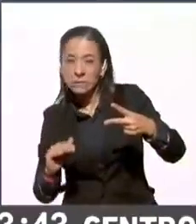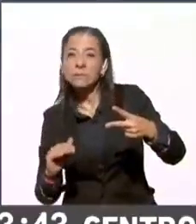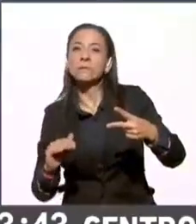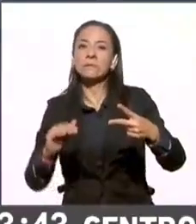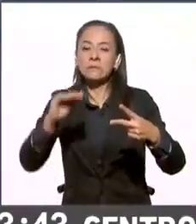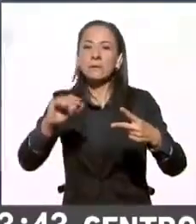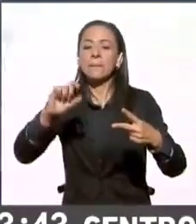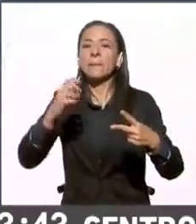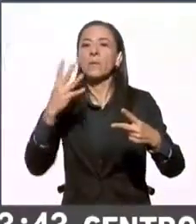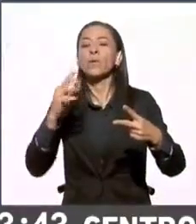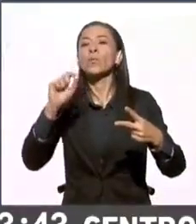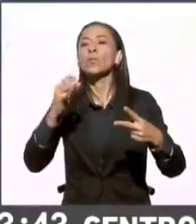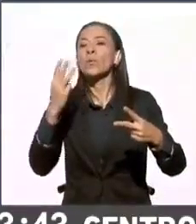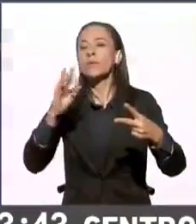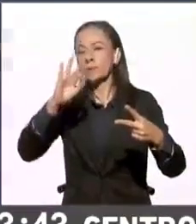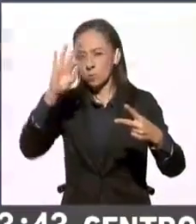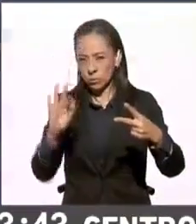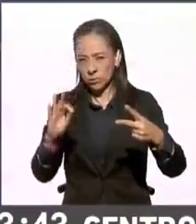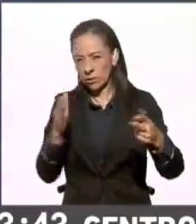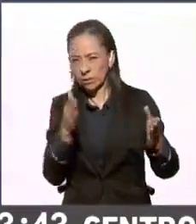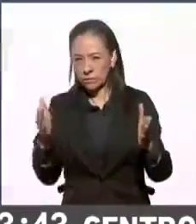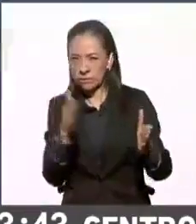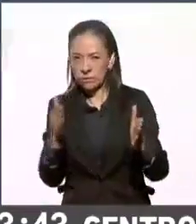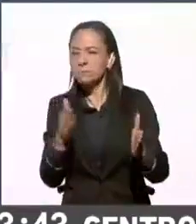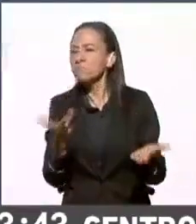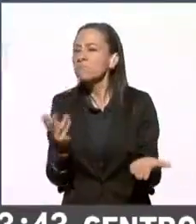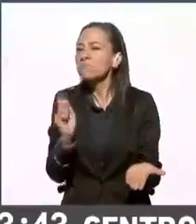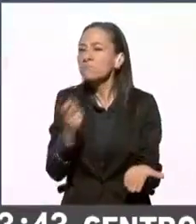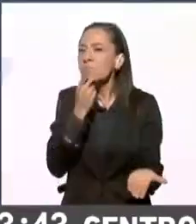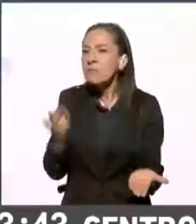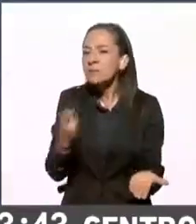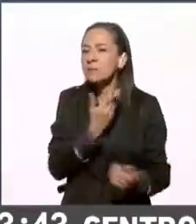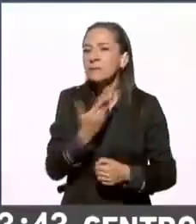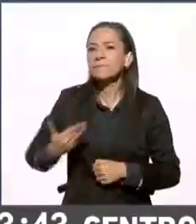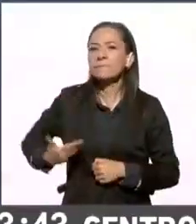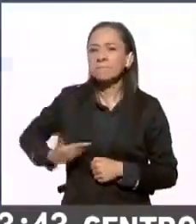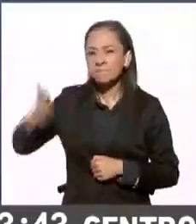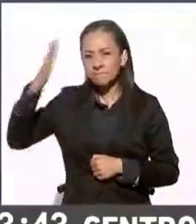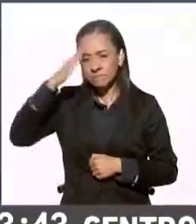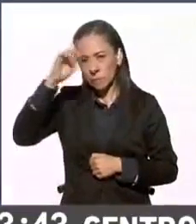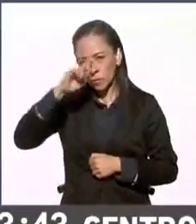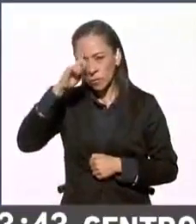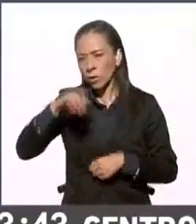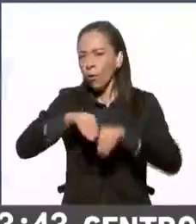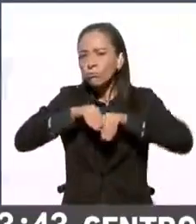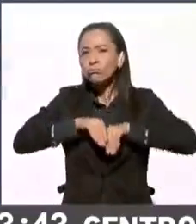.3% superior. Vamos a ver cómo lo dijo el consejero, presidente, como yo se anuncio.